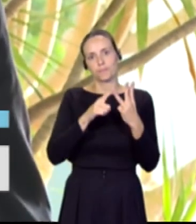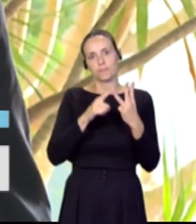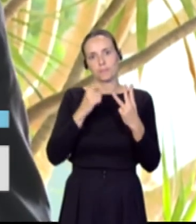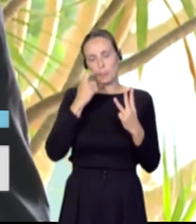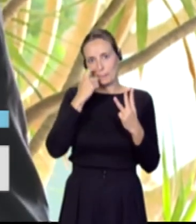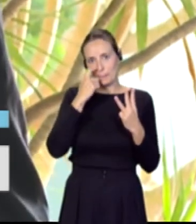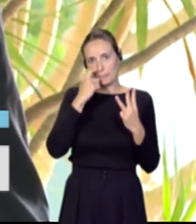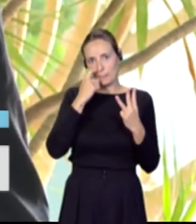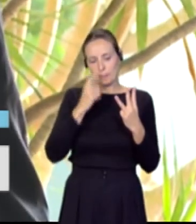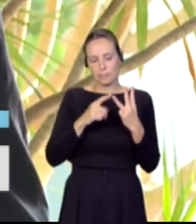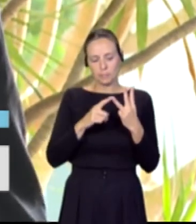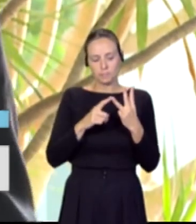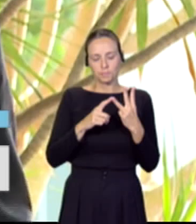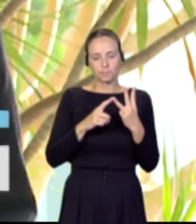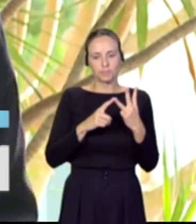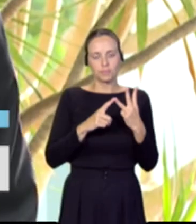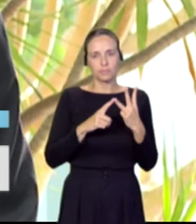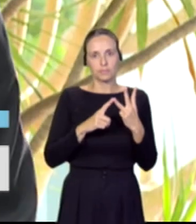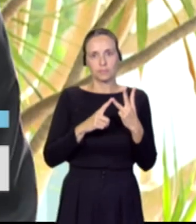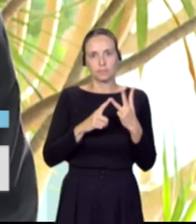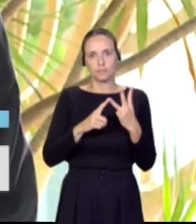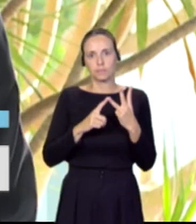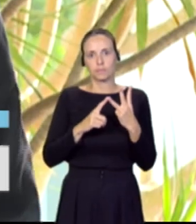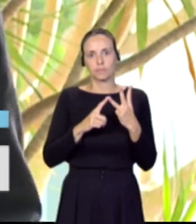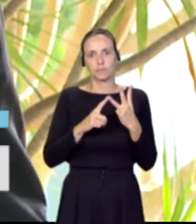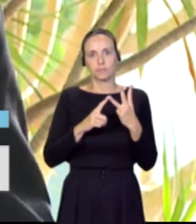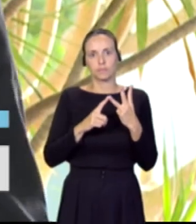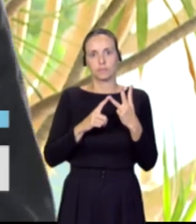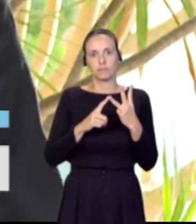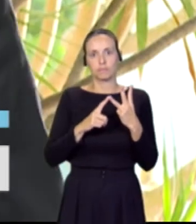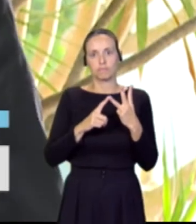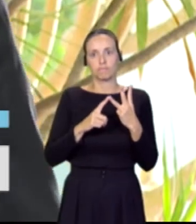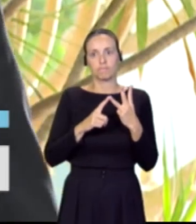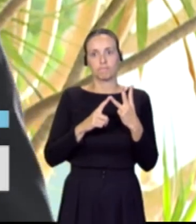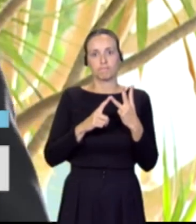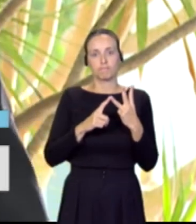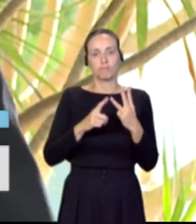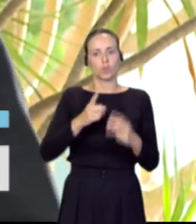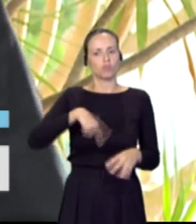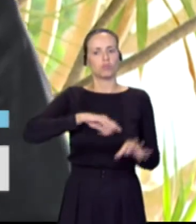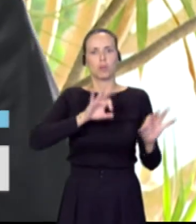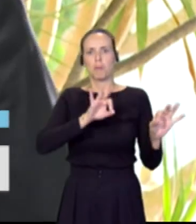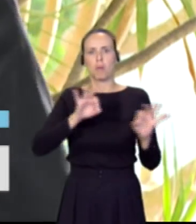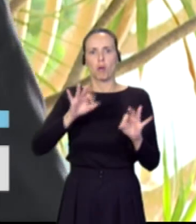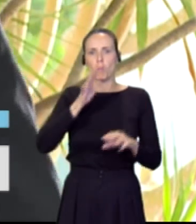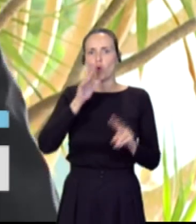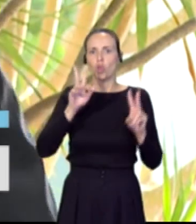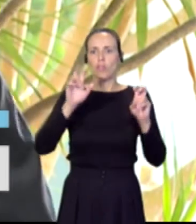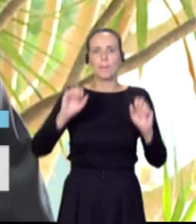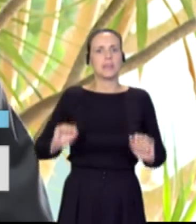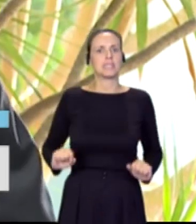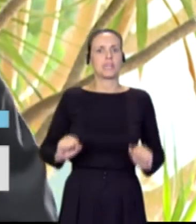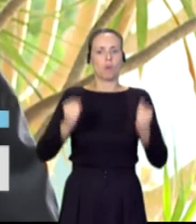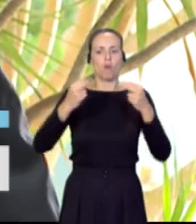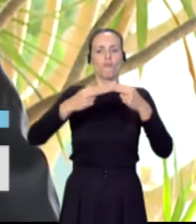preparados para reforzar la salvaguardia de nuestra frontera exterior